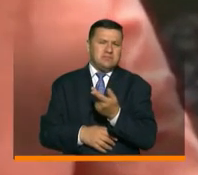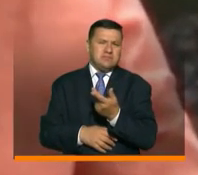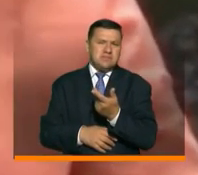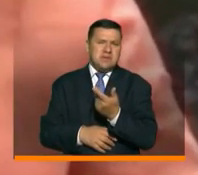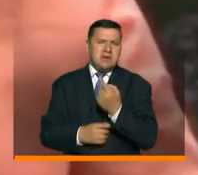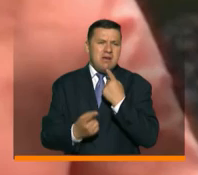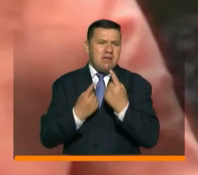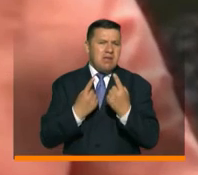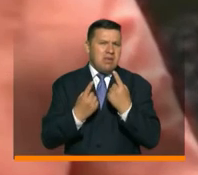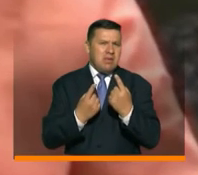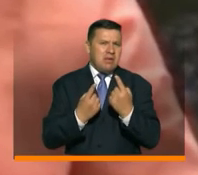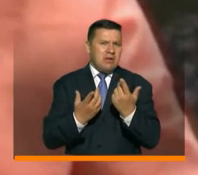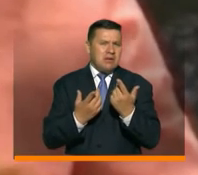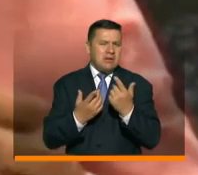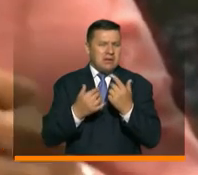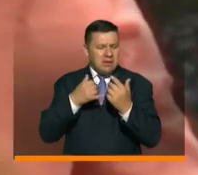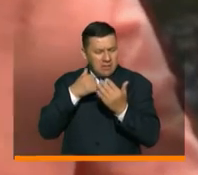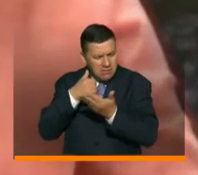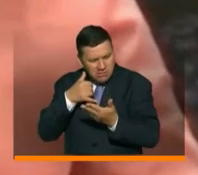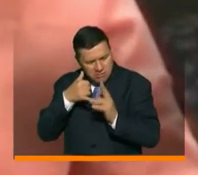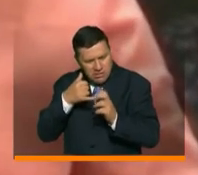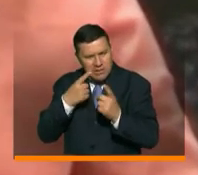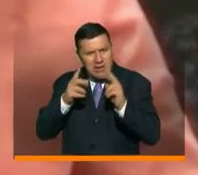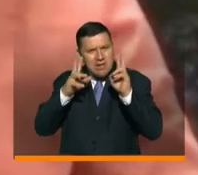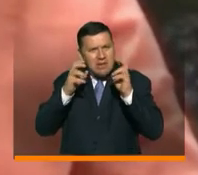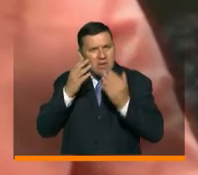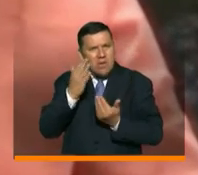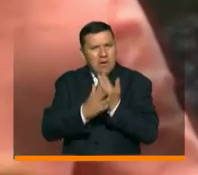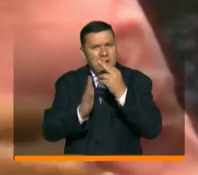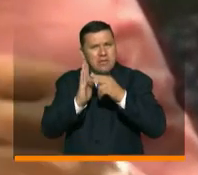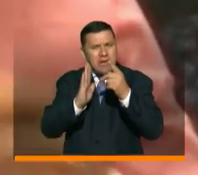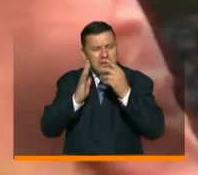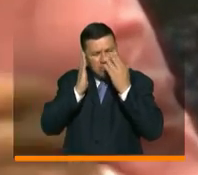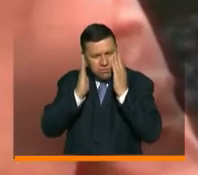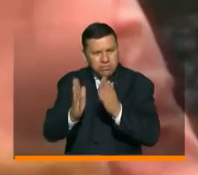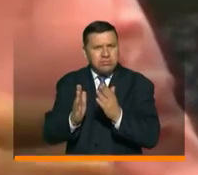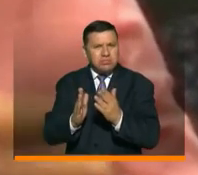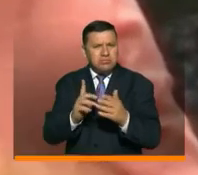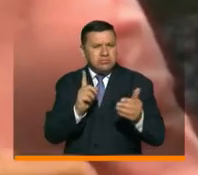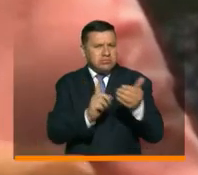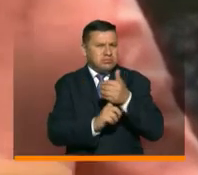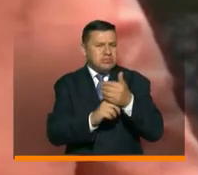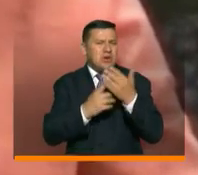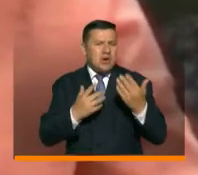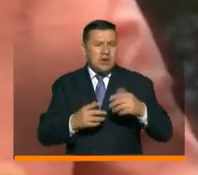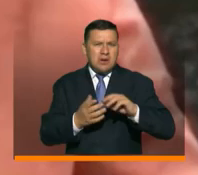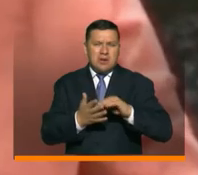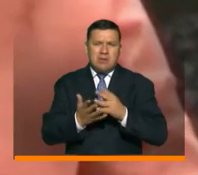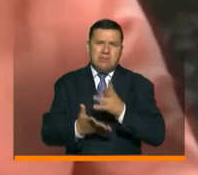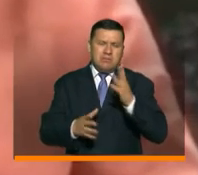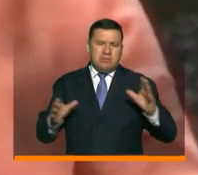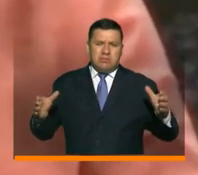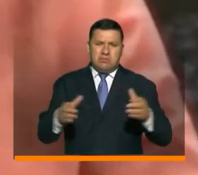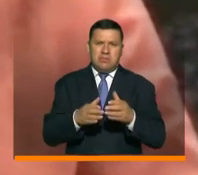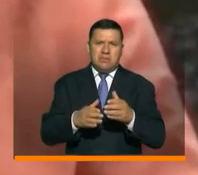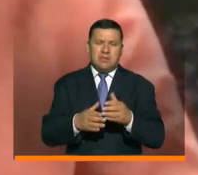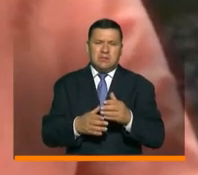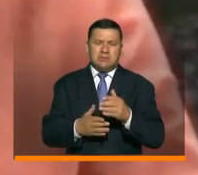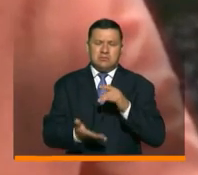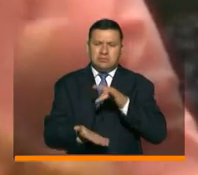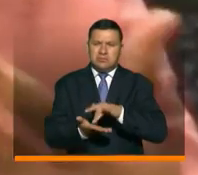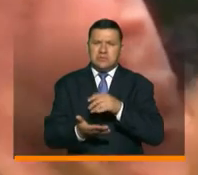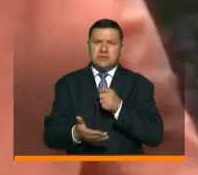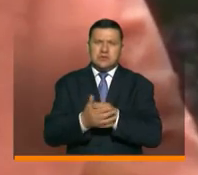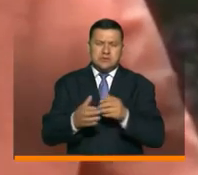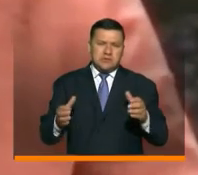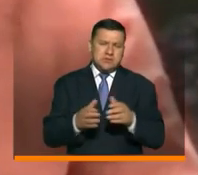hablar de soberanía científica, de hablar de soberanía tecnológica, de encontrar la forma de enriquecer toda nuestra presencialidad en la